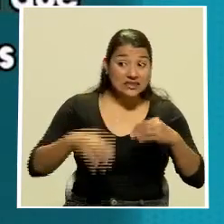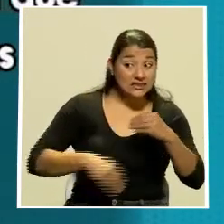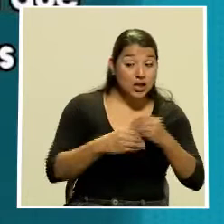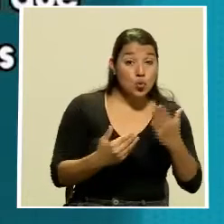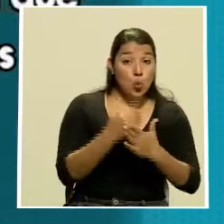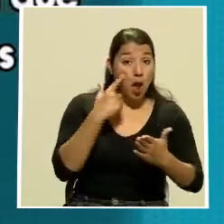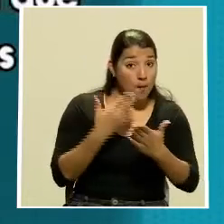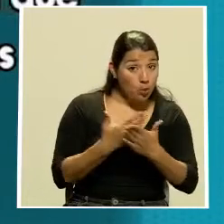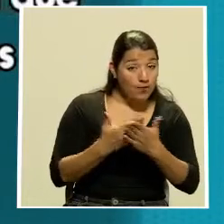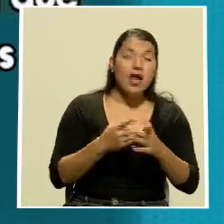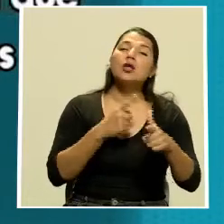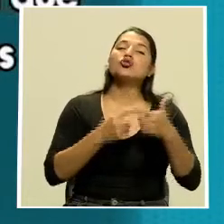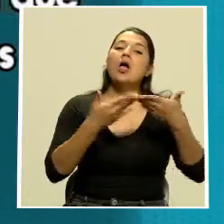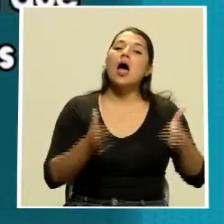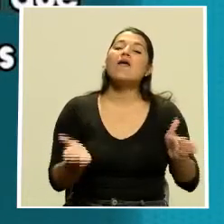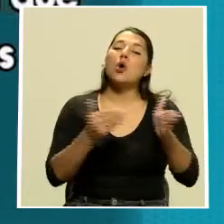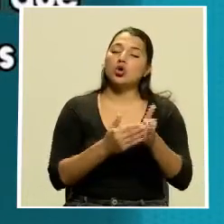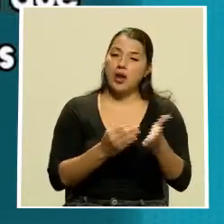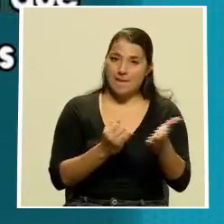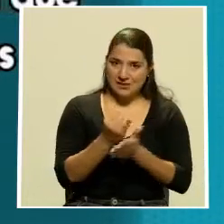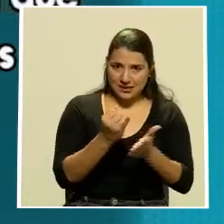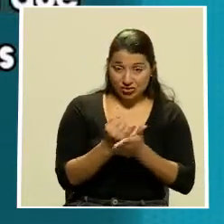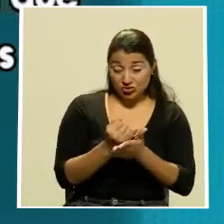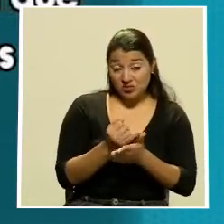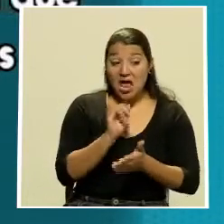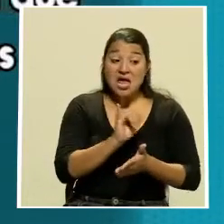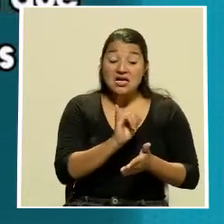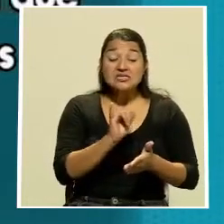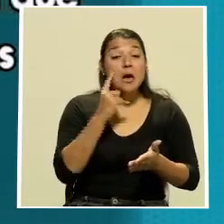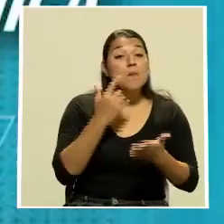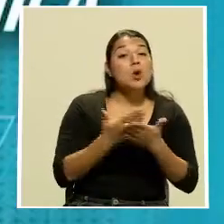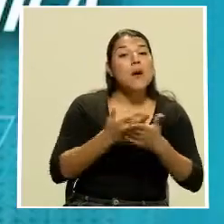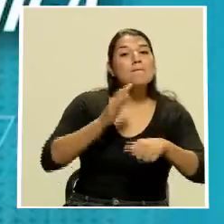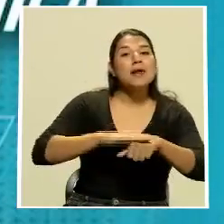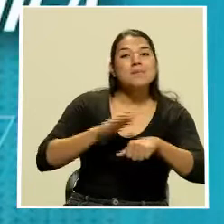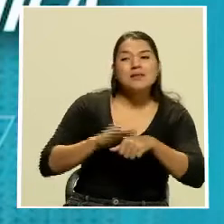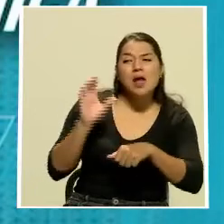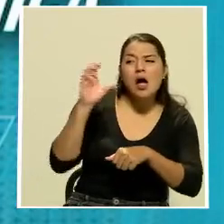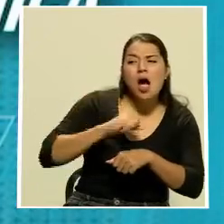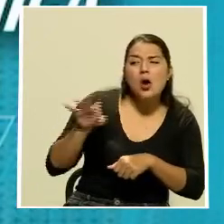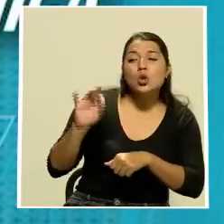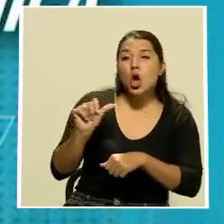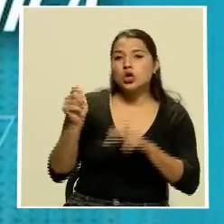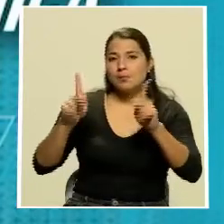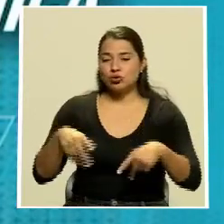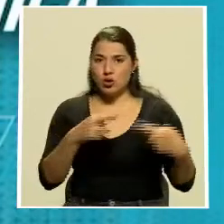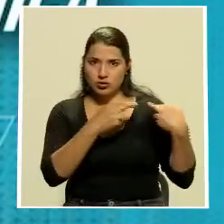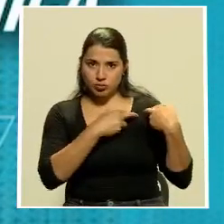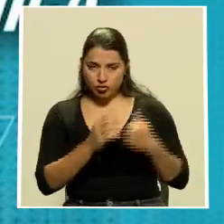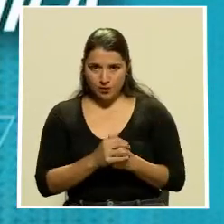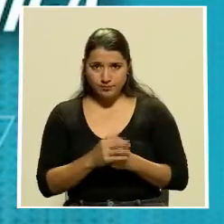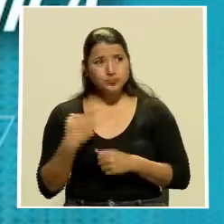prueba que permita identificar a otras de las personas que participaron en los hechos Pido a la Fiscalía que no